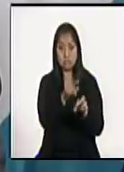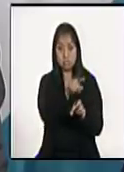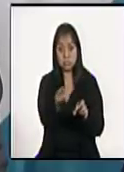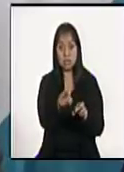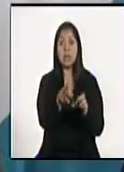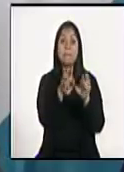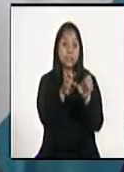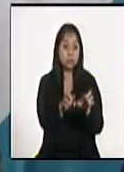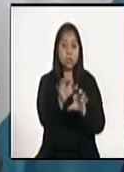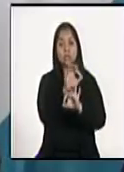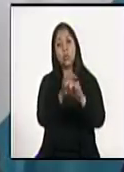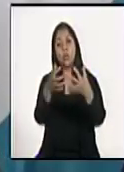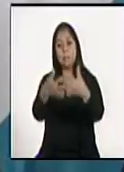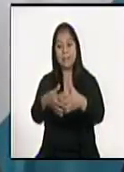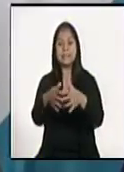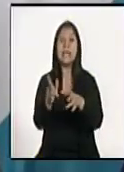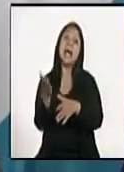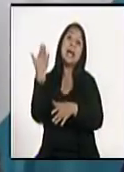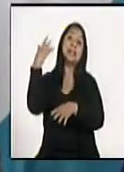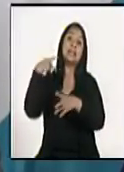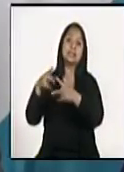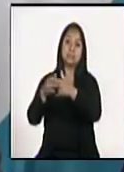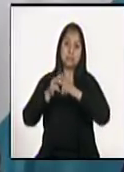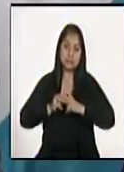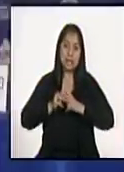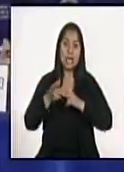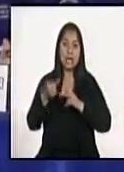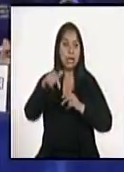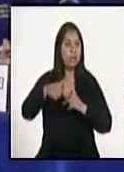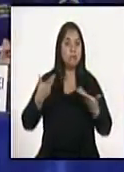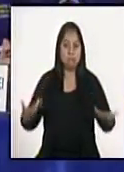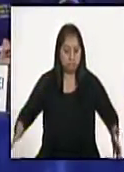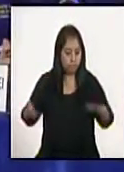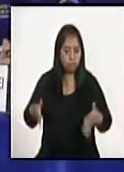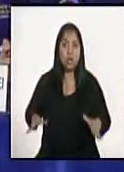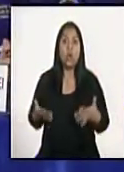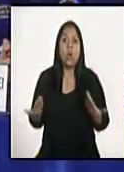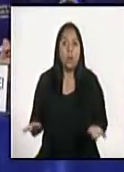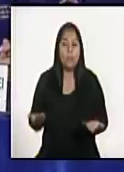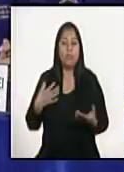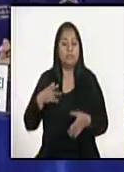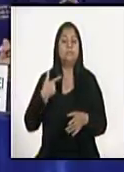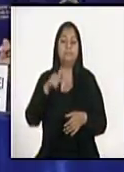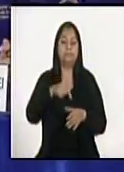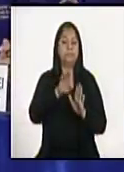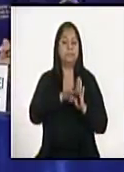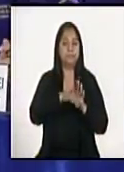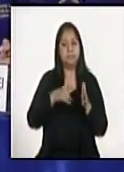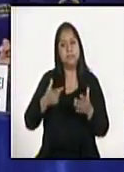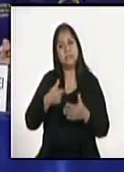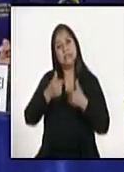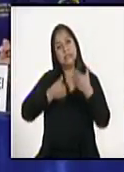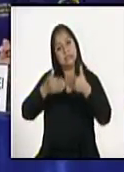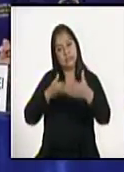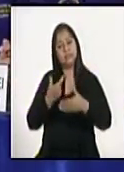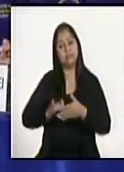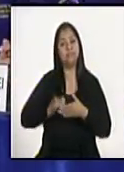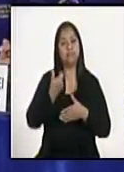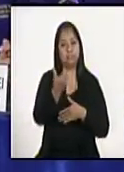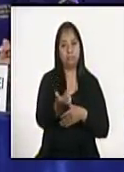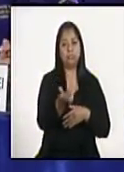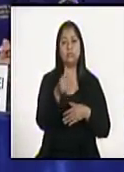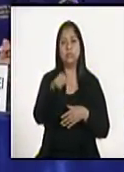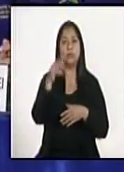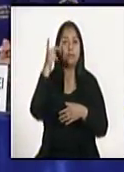atenuar parte de los efectos que nos está dando el COVID-19. El Banco